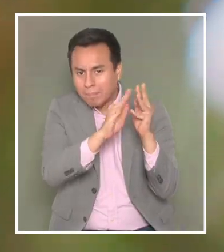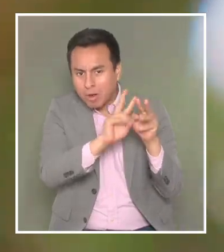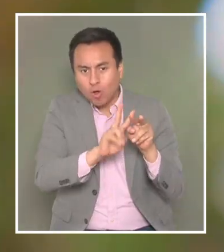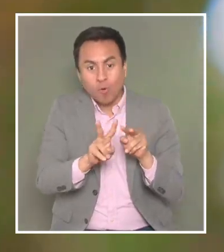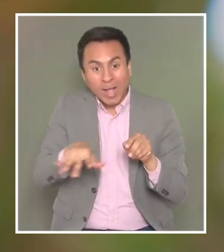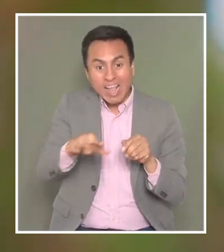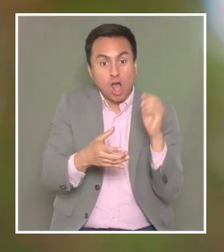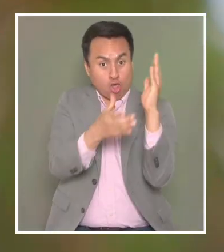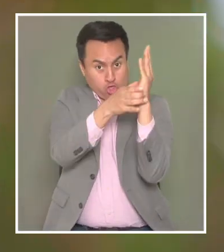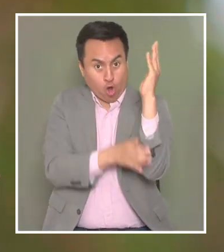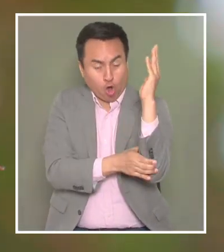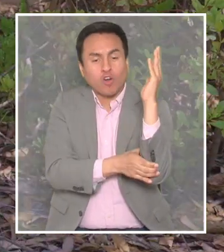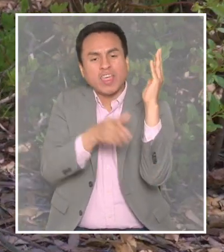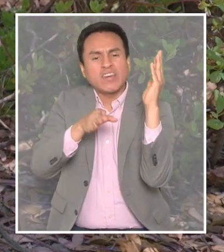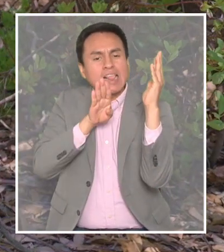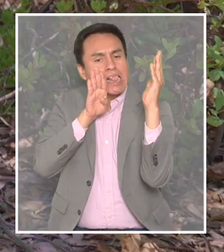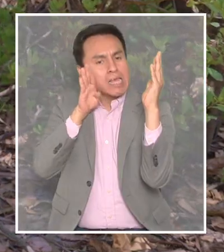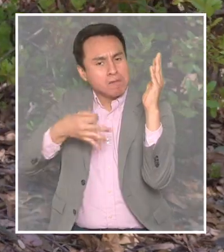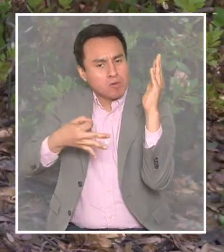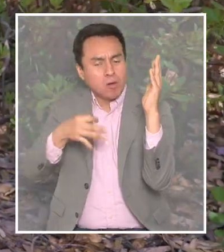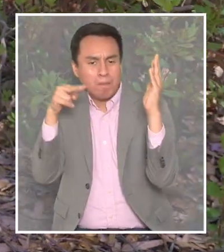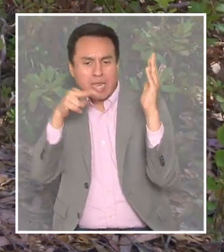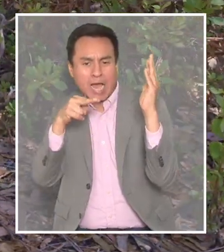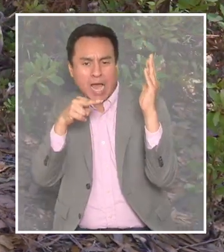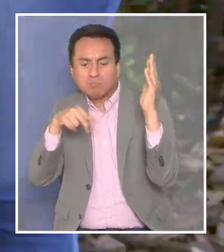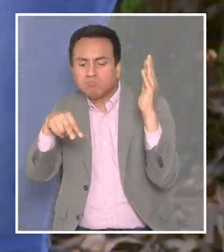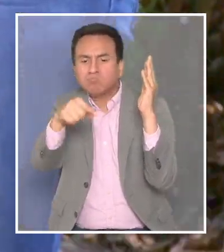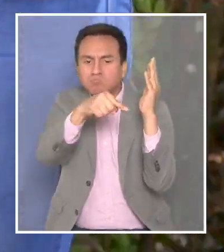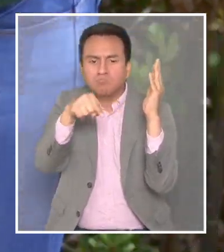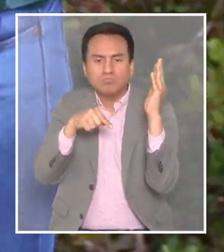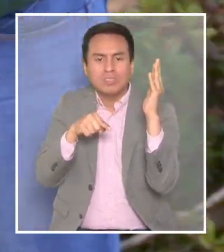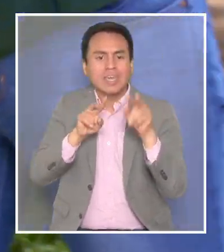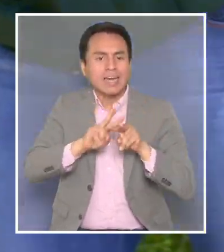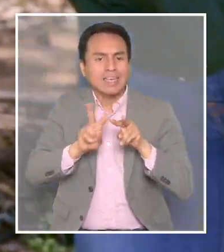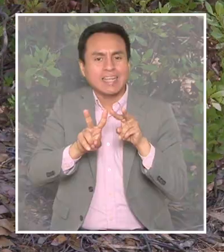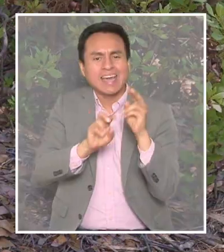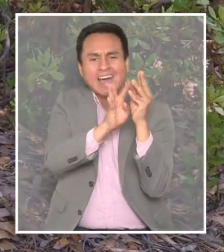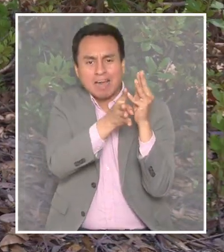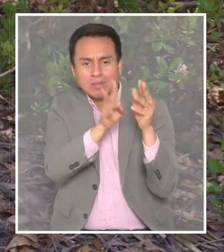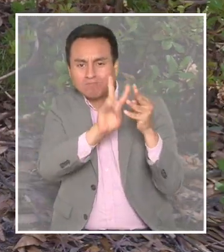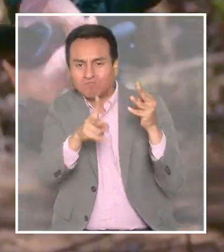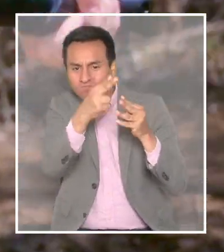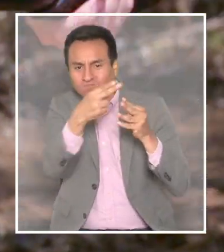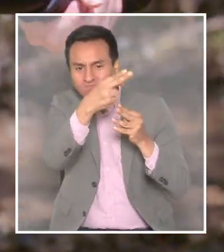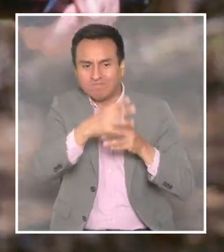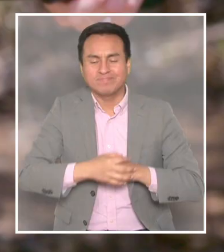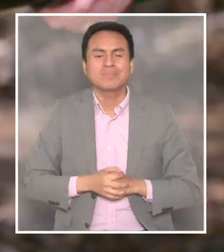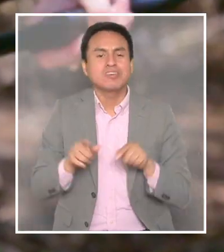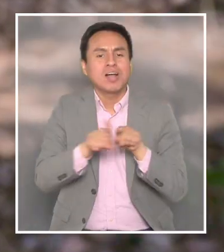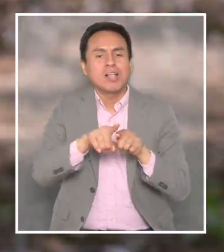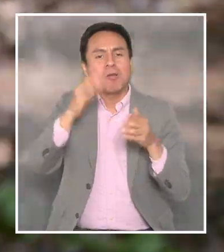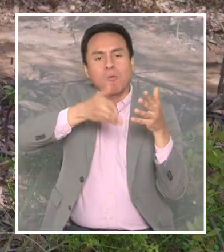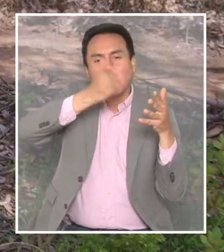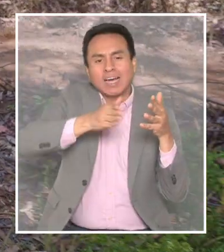árbol, necesitamos que el juste o el tronco del árbol esté súper limpio, poder mirar hacia el otro sector, lo que tenemos que hacer es cortar las ramas más